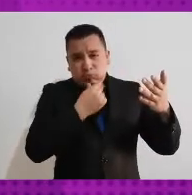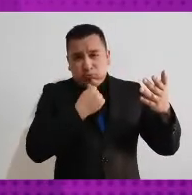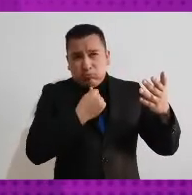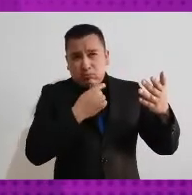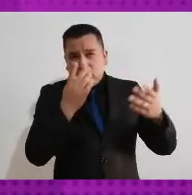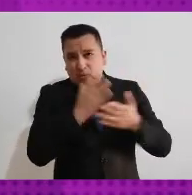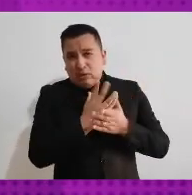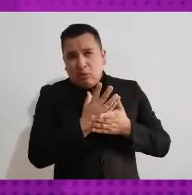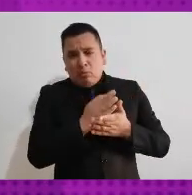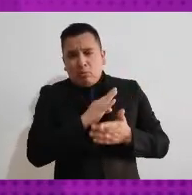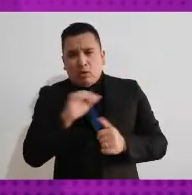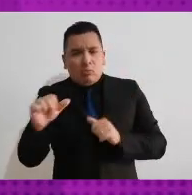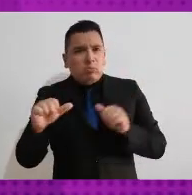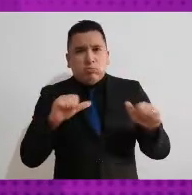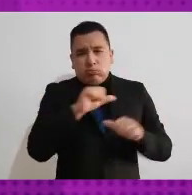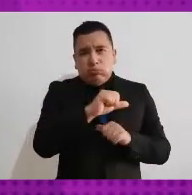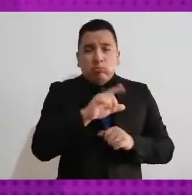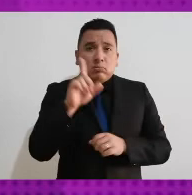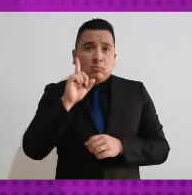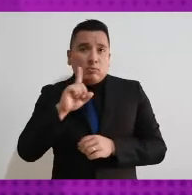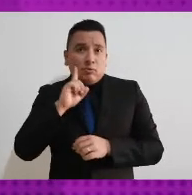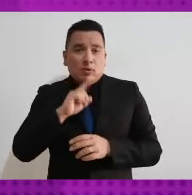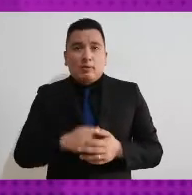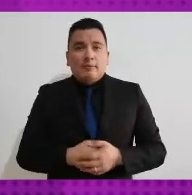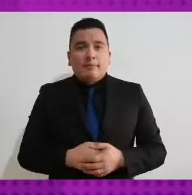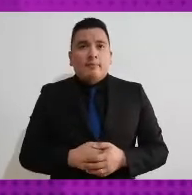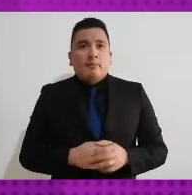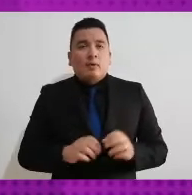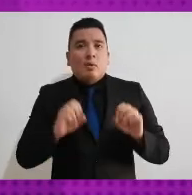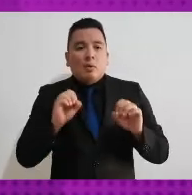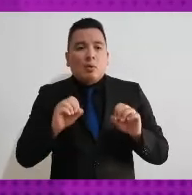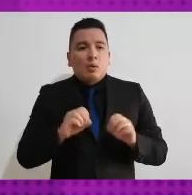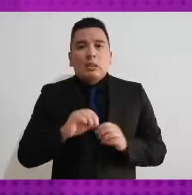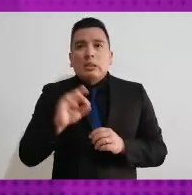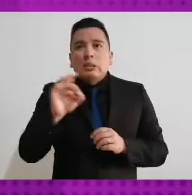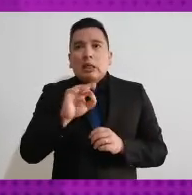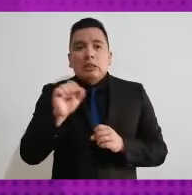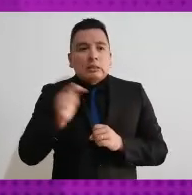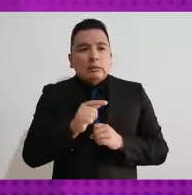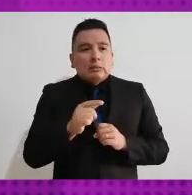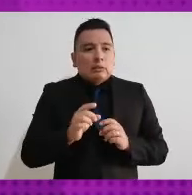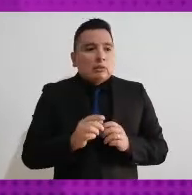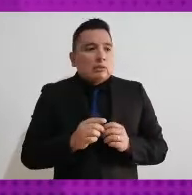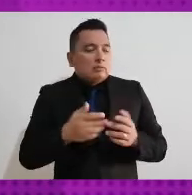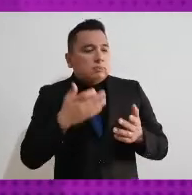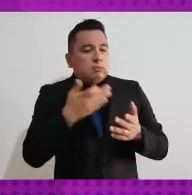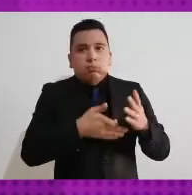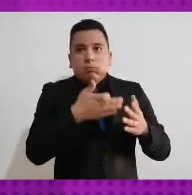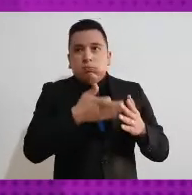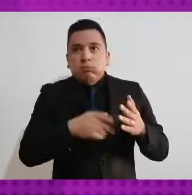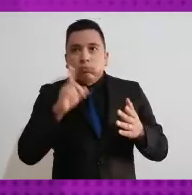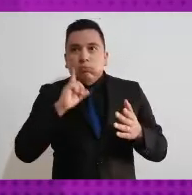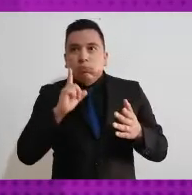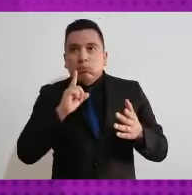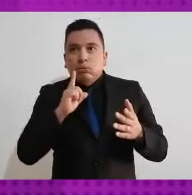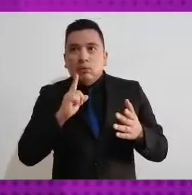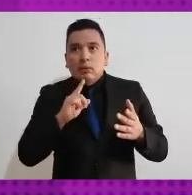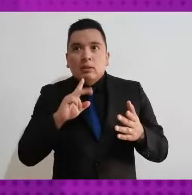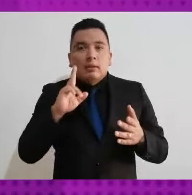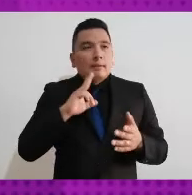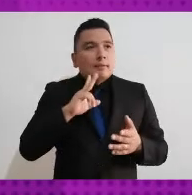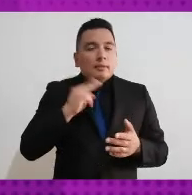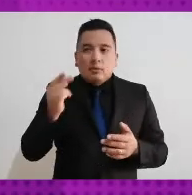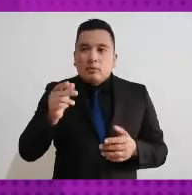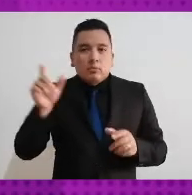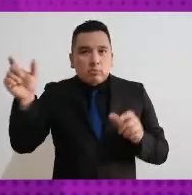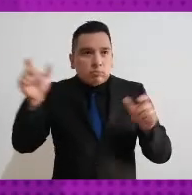fórmula de mujeres. E incluso procederá, si se realizan compensaciones, siempre y cuando eso no implique mandar a las mujeres al